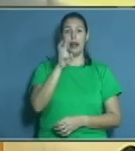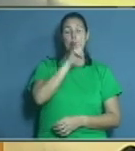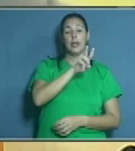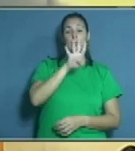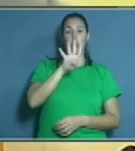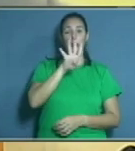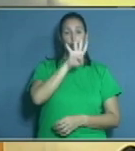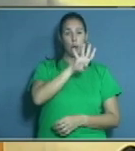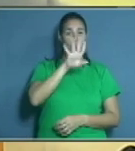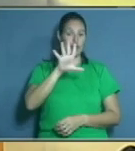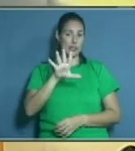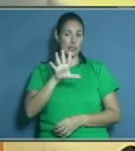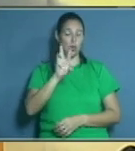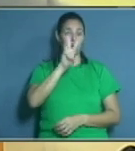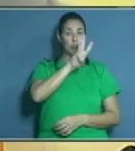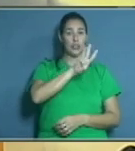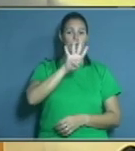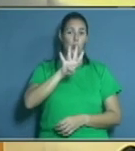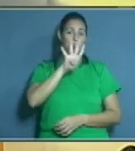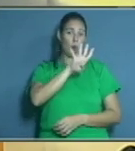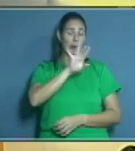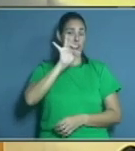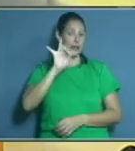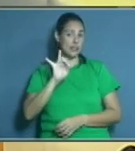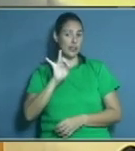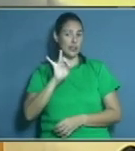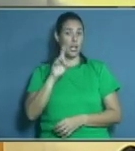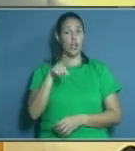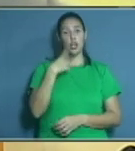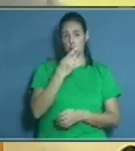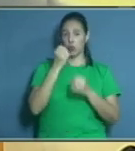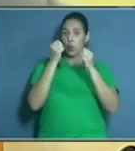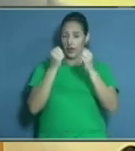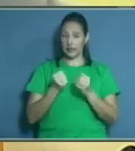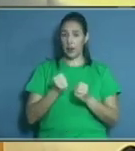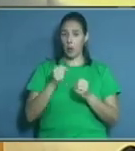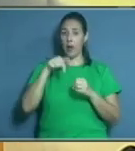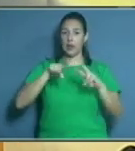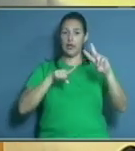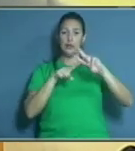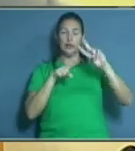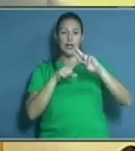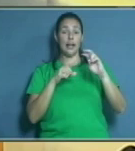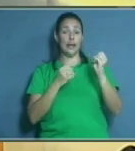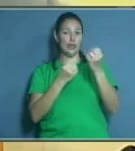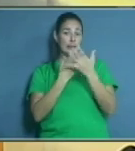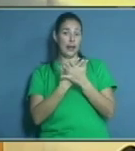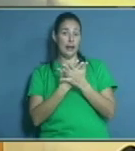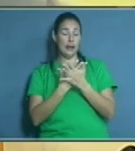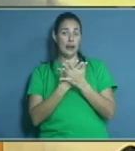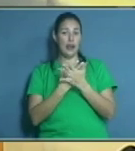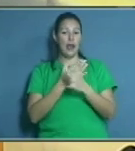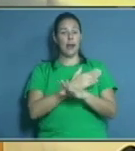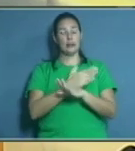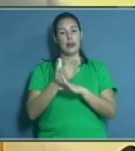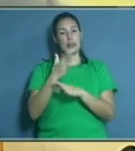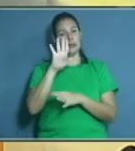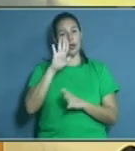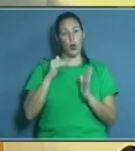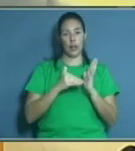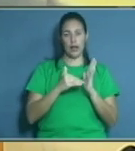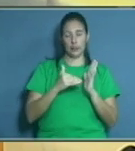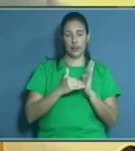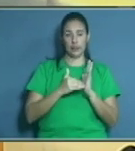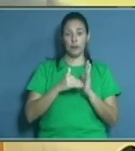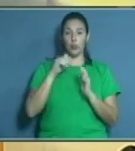45-3447, estamos absolutamente en vivo a través de la señal de Telecristal hasta muy cerca de las 5 de la tarde. Hoy